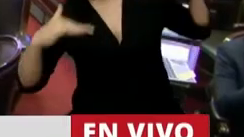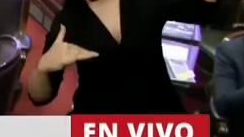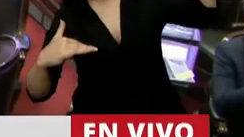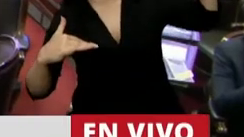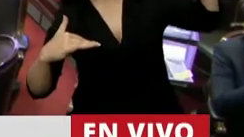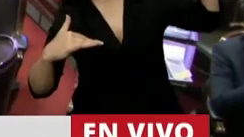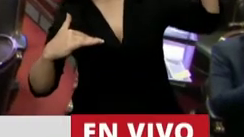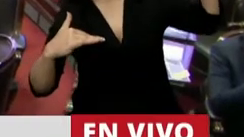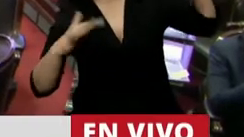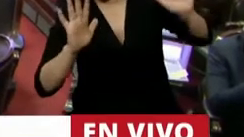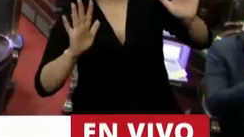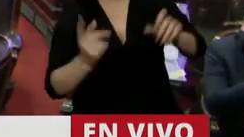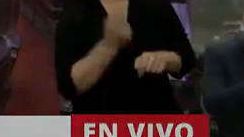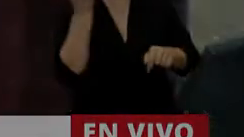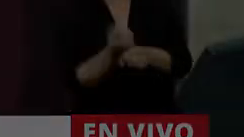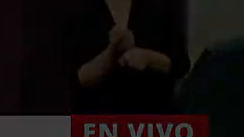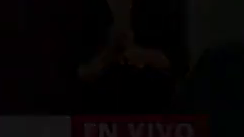Muchísimas gracias. Gracias, diputada.